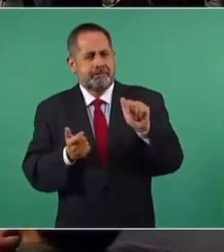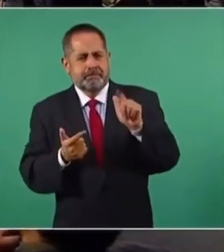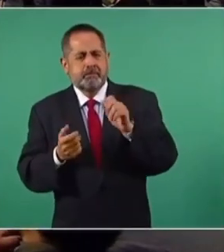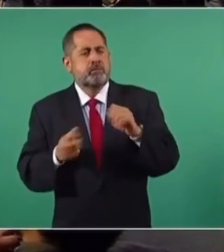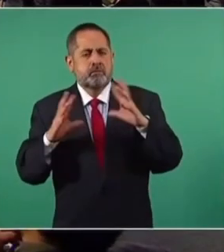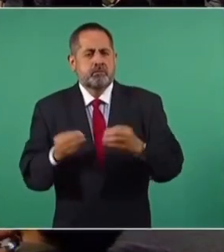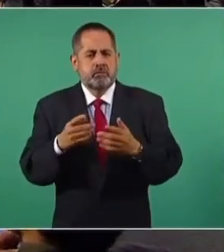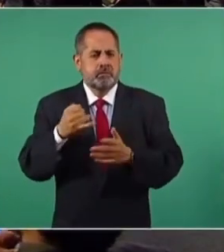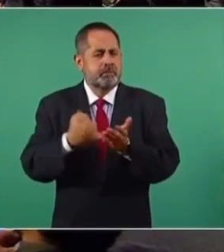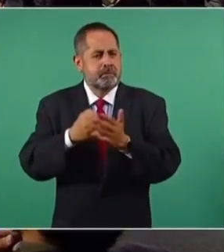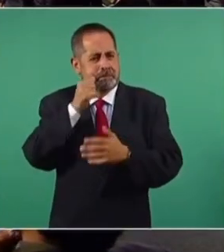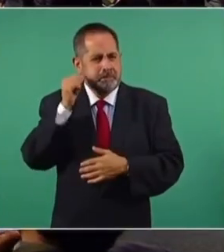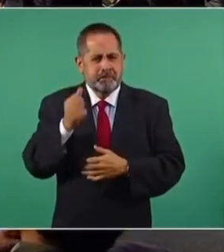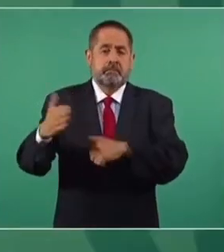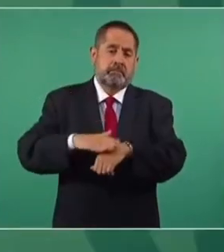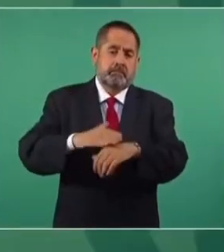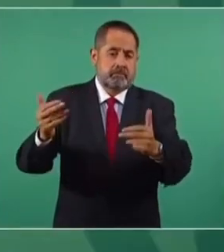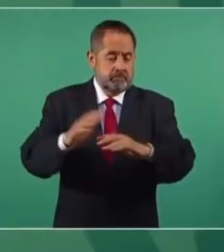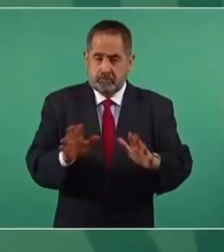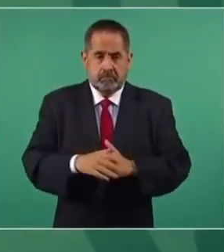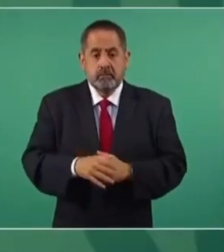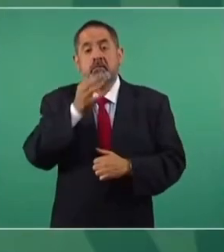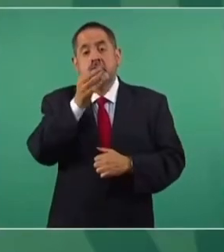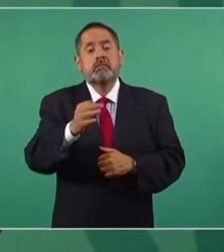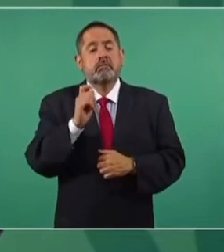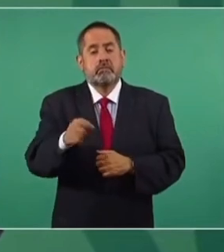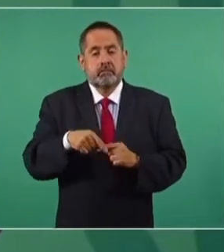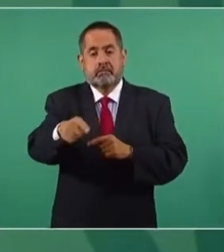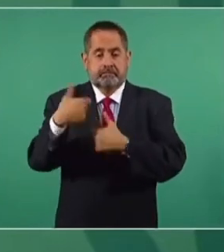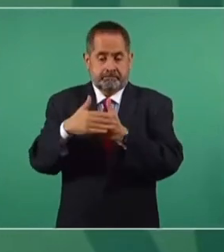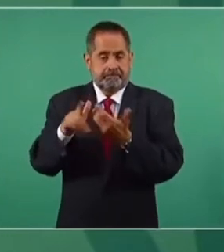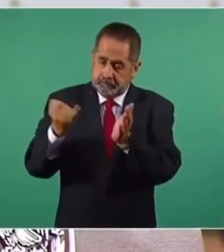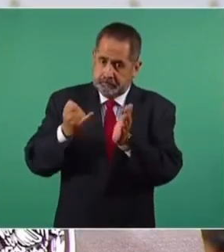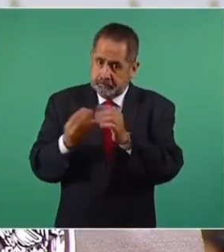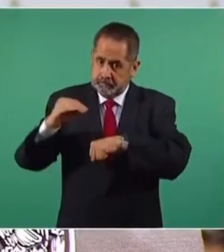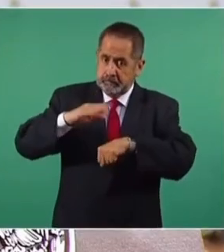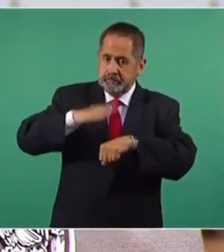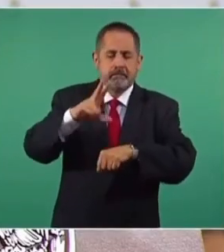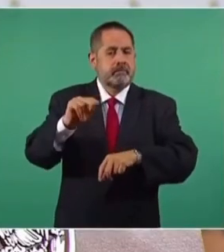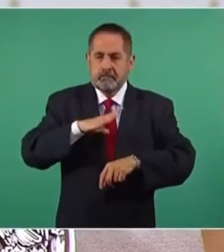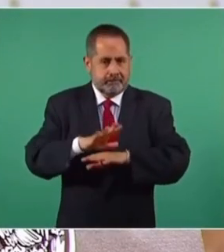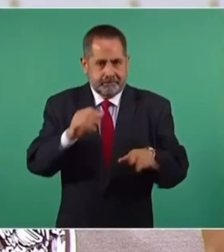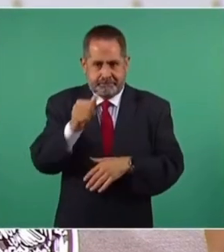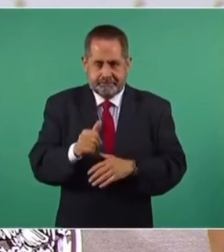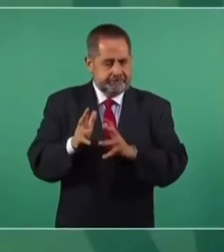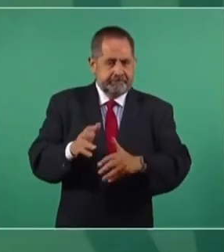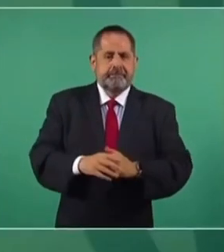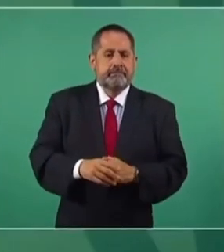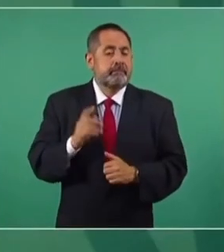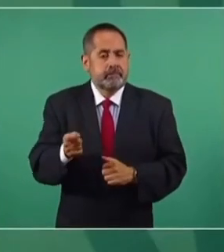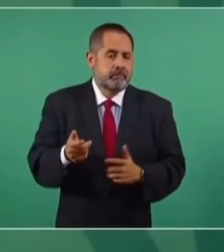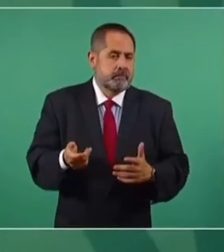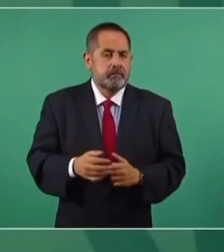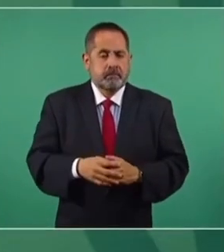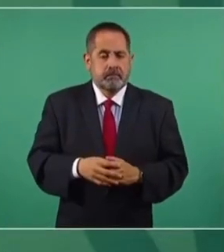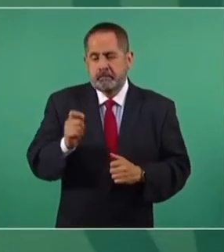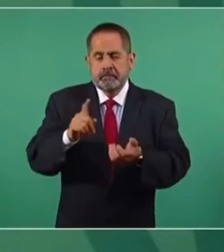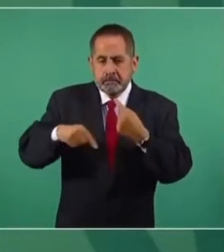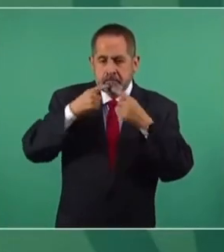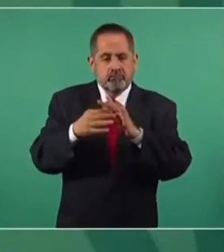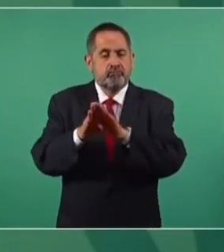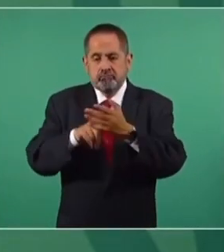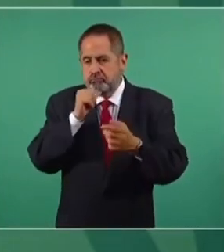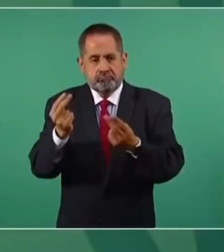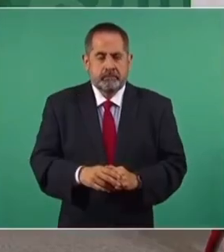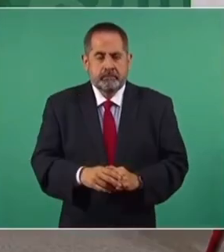de recaudación de impuestos de ayer? Una vez lo adelanto, no va haber reforma fiscal, aumentos de impuestos, porque no